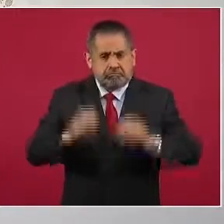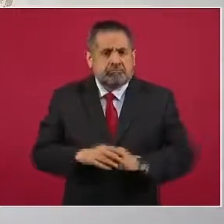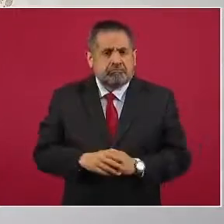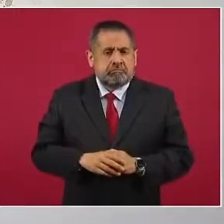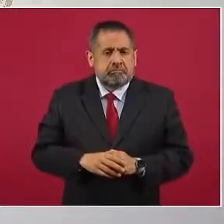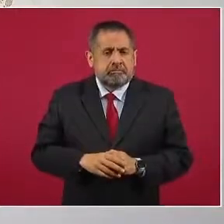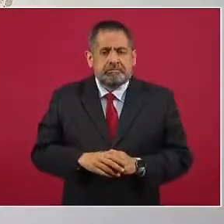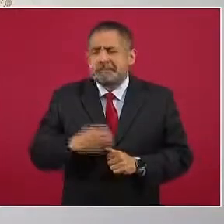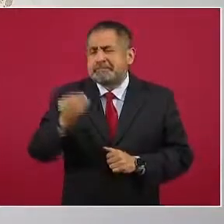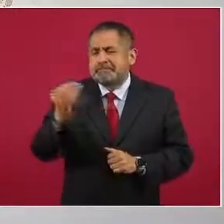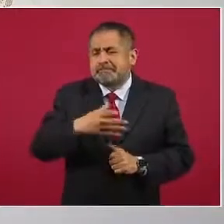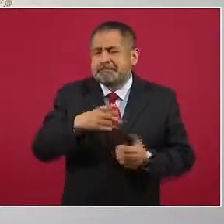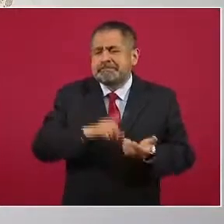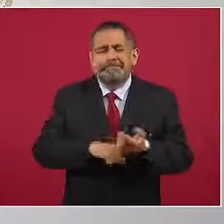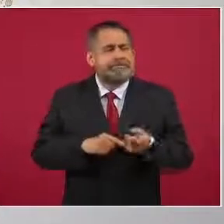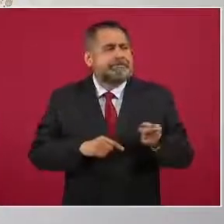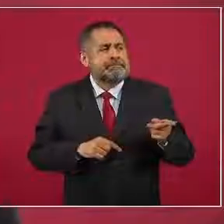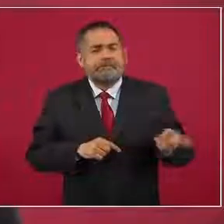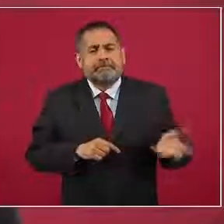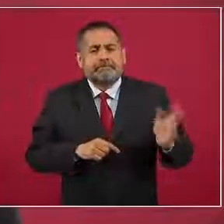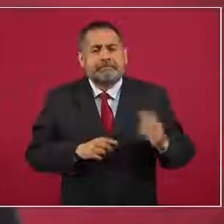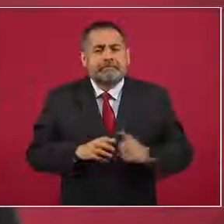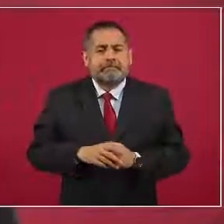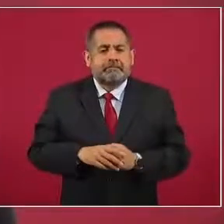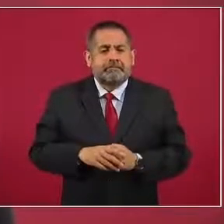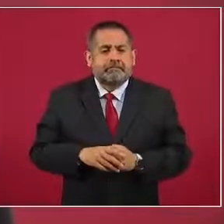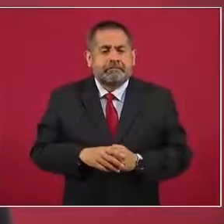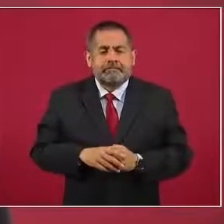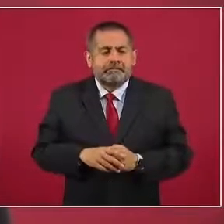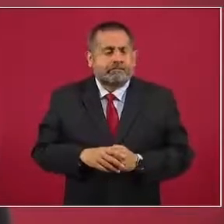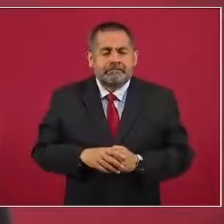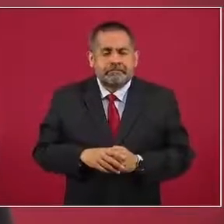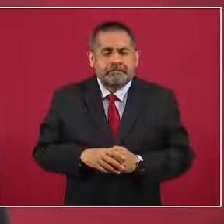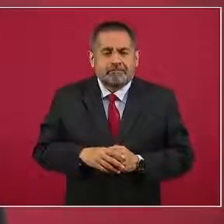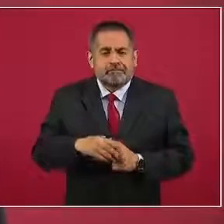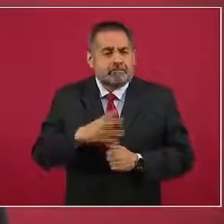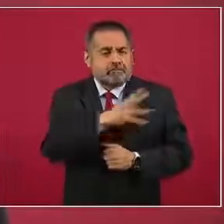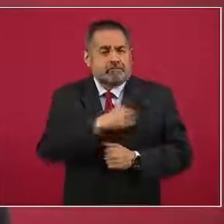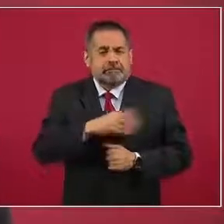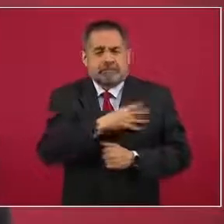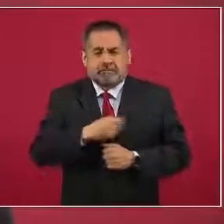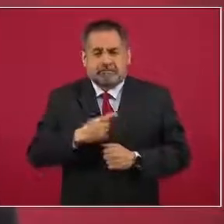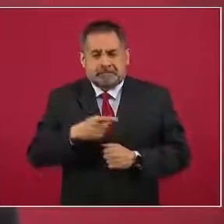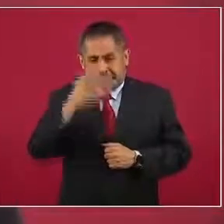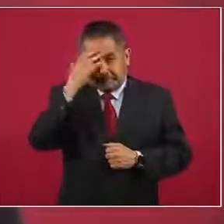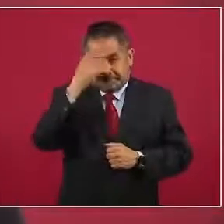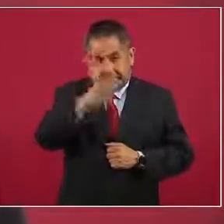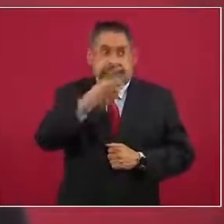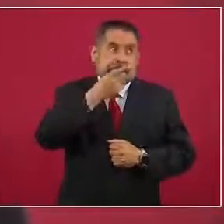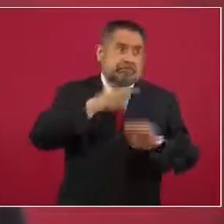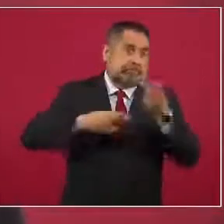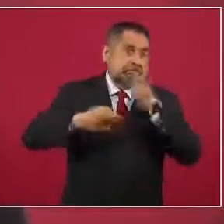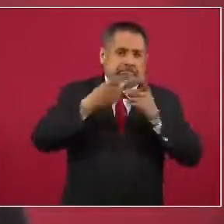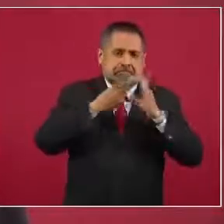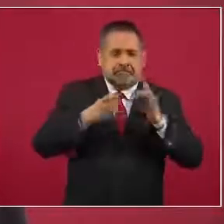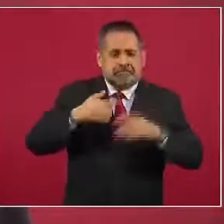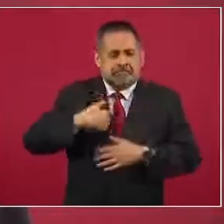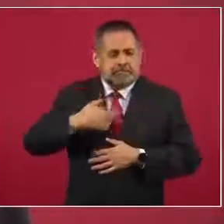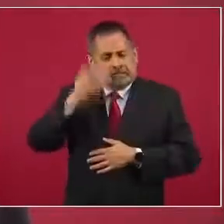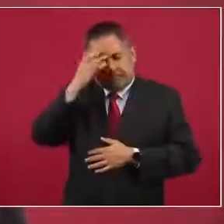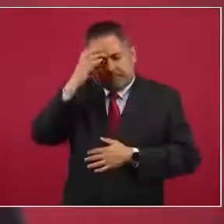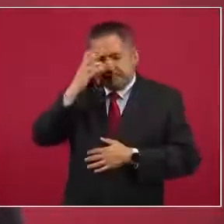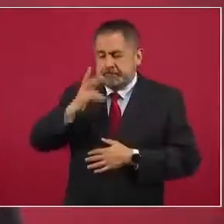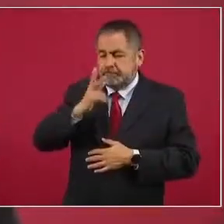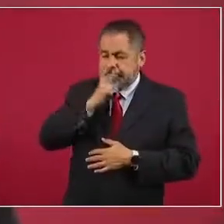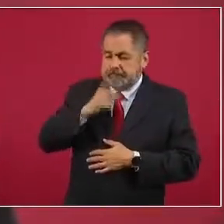aunque se trate de un hijo. Ya ven cuánto queremos los padres a los